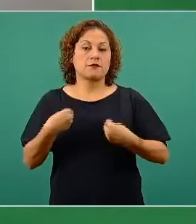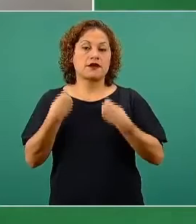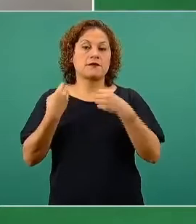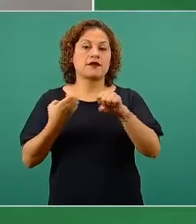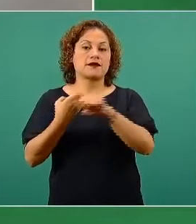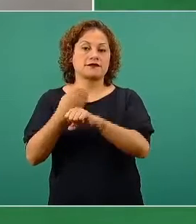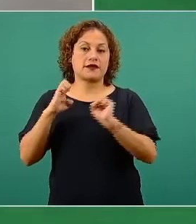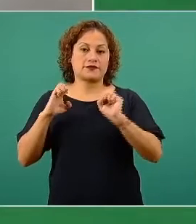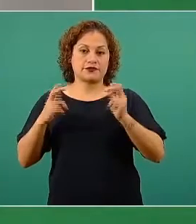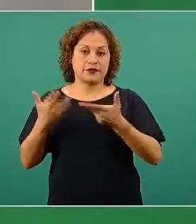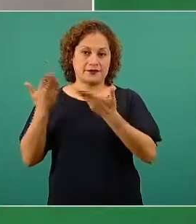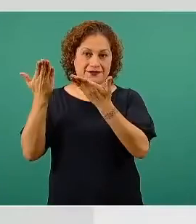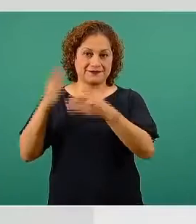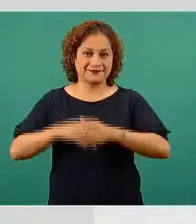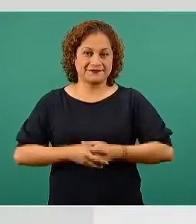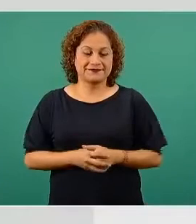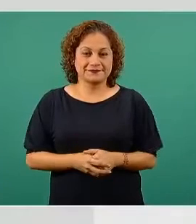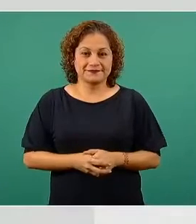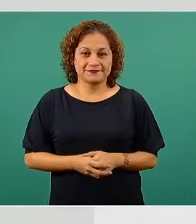de Chiapas. Adelante, por favor.